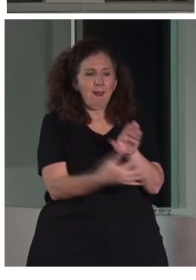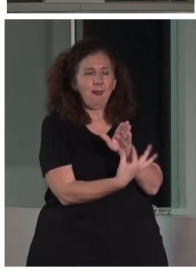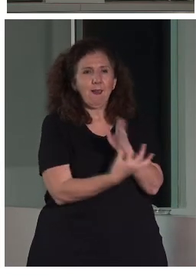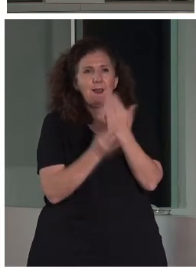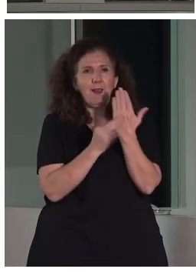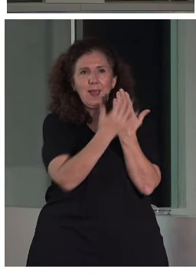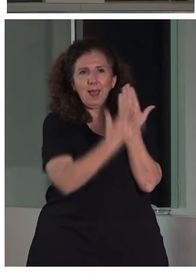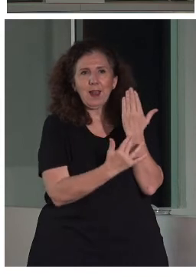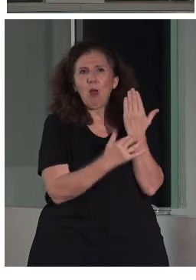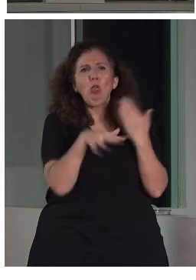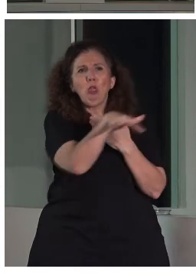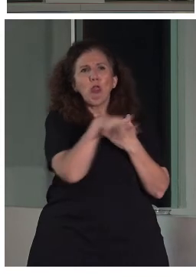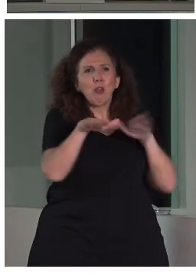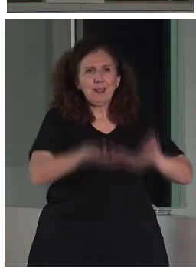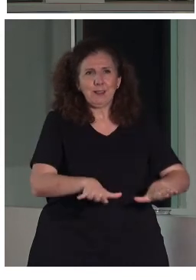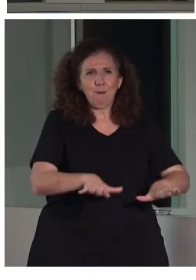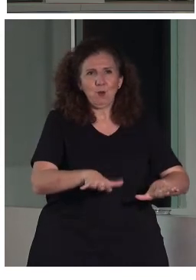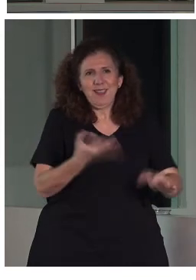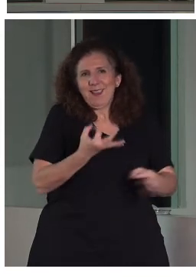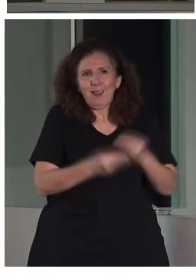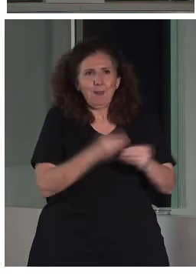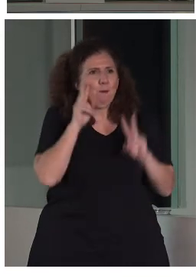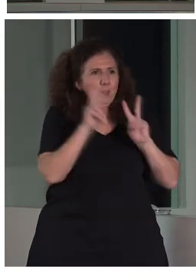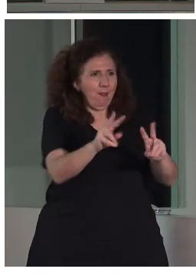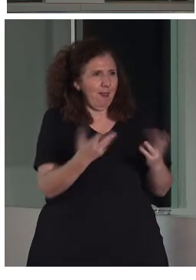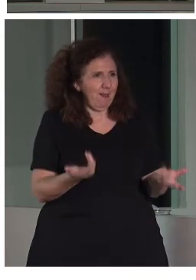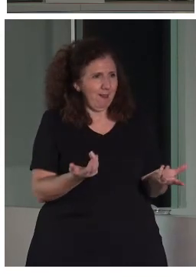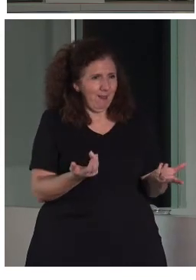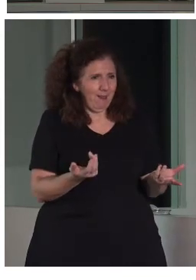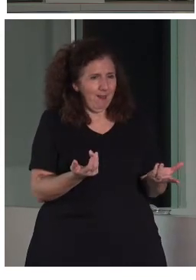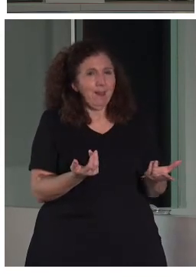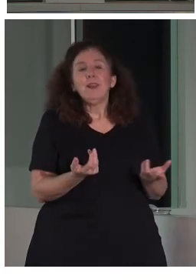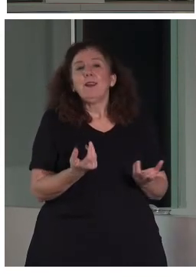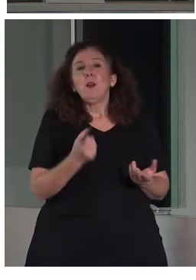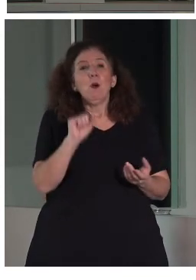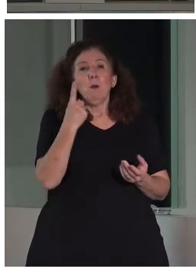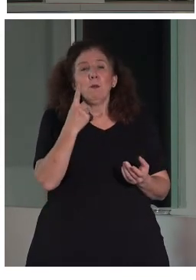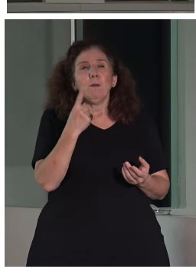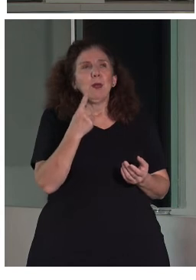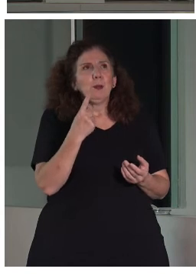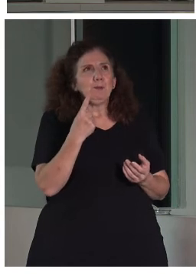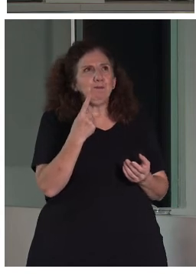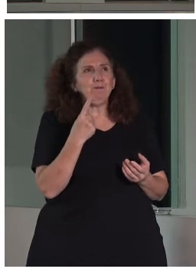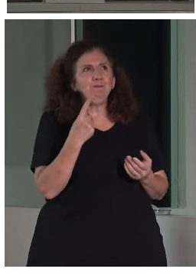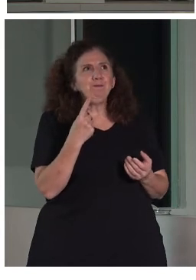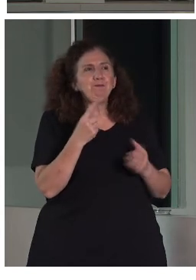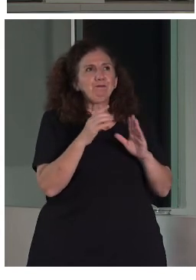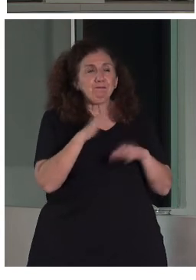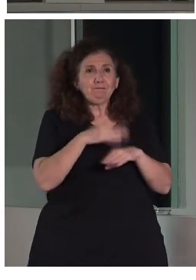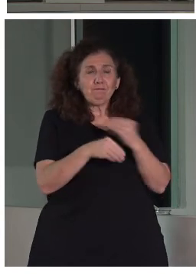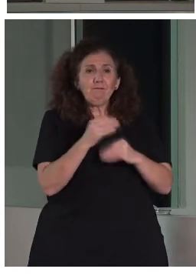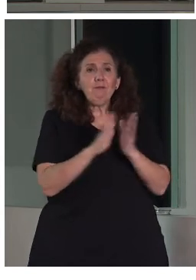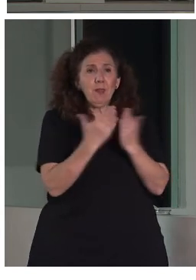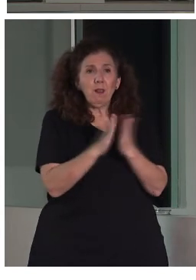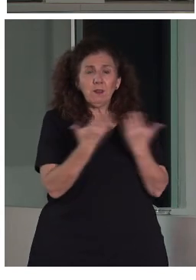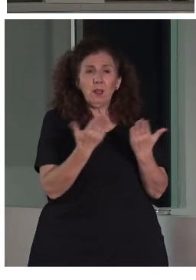y qué vamos a ver? Porque hay una cuestión importante cuando tenemos que afrontar este tipo de documentos para personas con